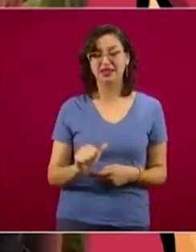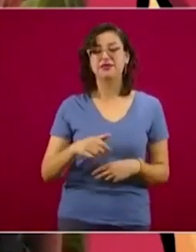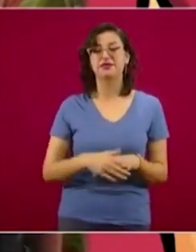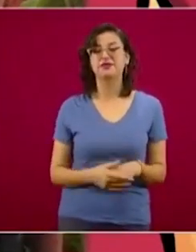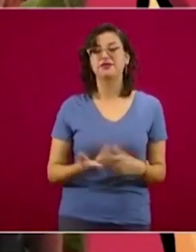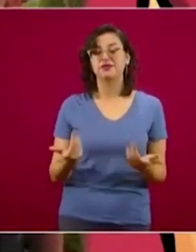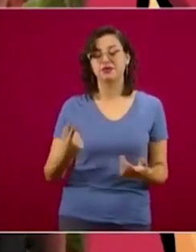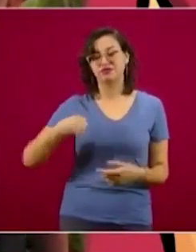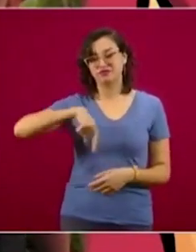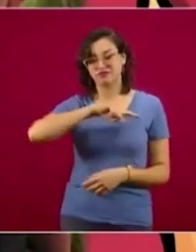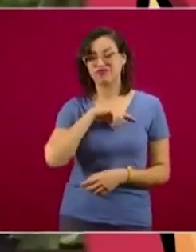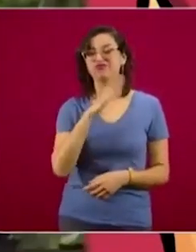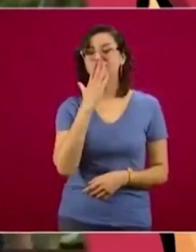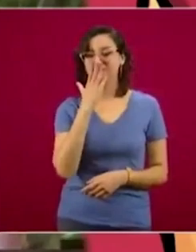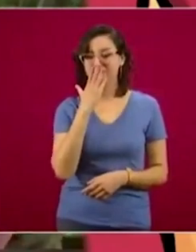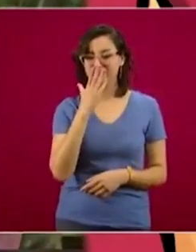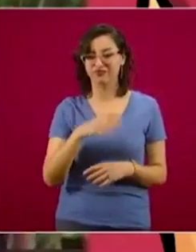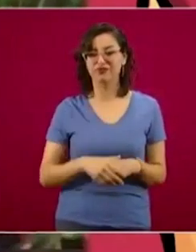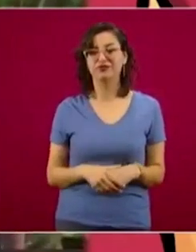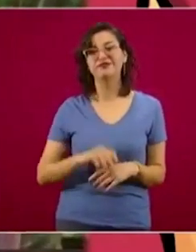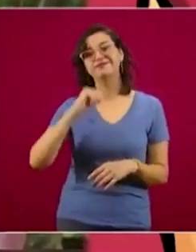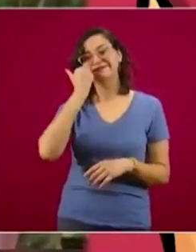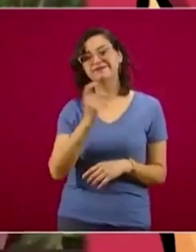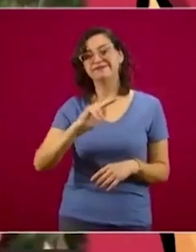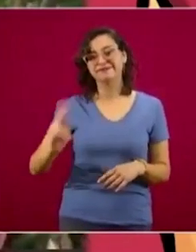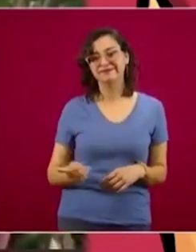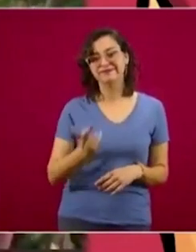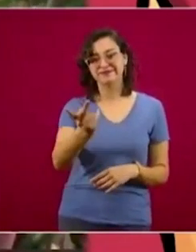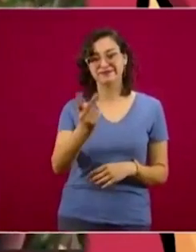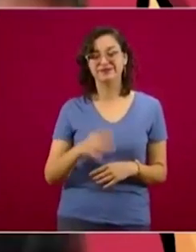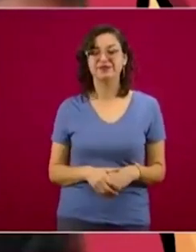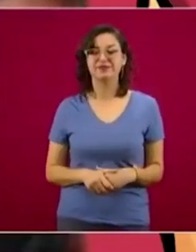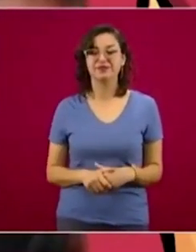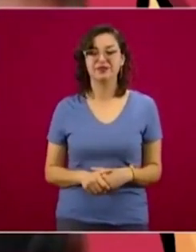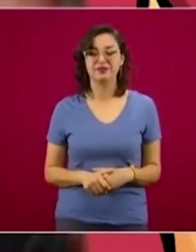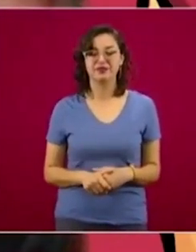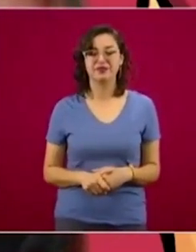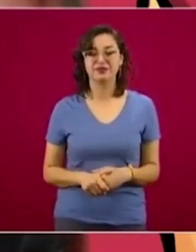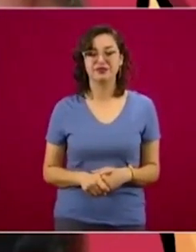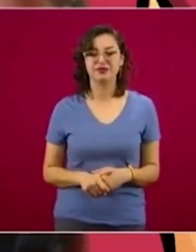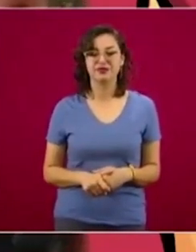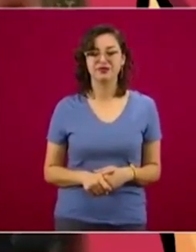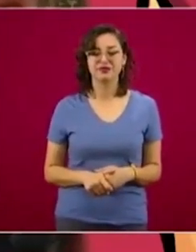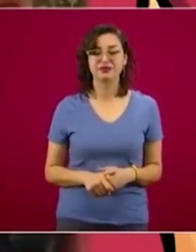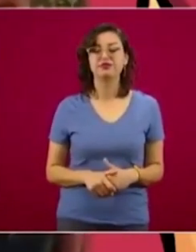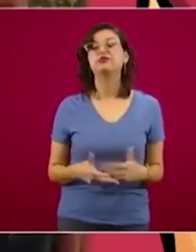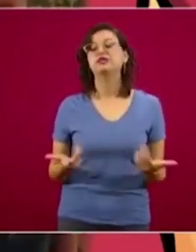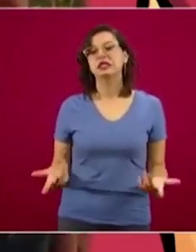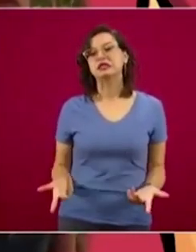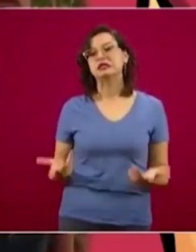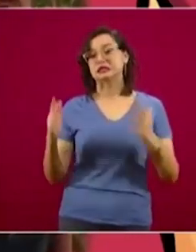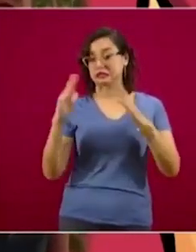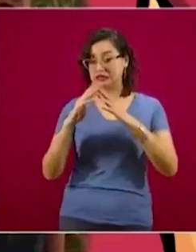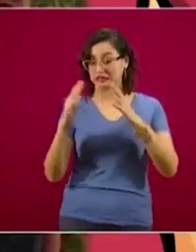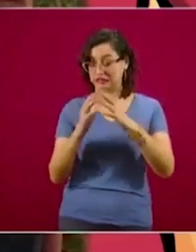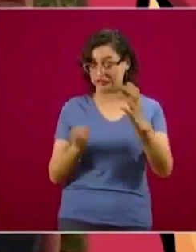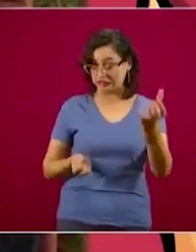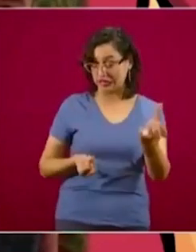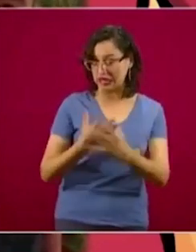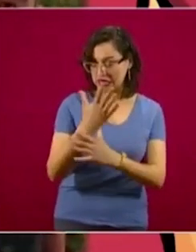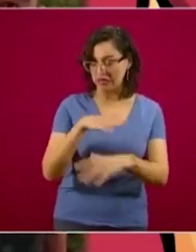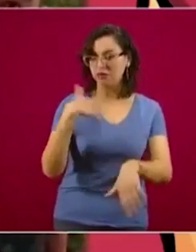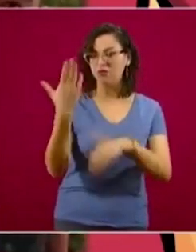Nogales, Sonora. Y te doy una pregunta para usted. Cuando ya podamos salir de casa, ¿cómo